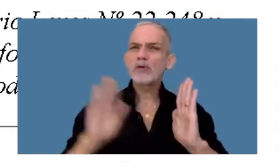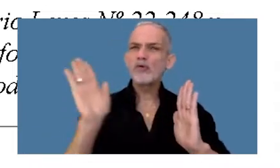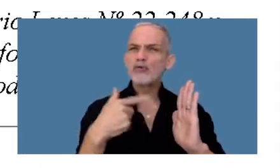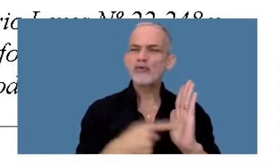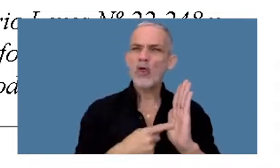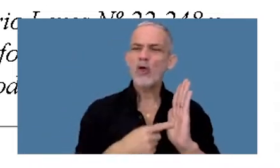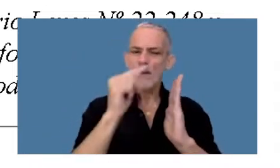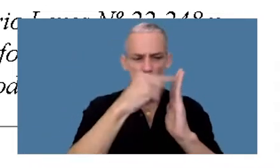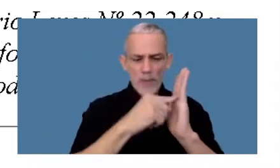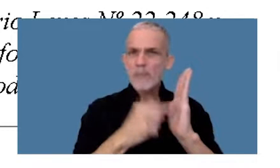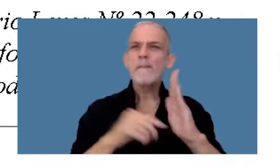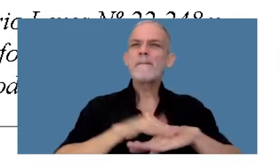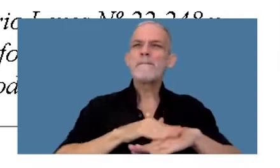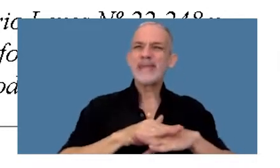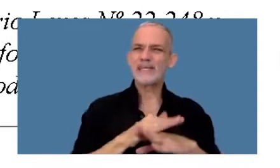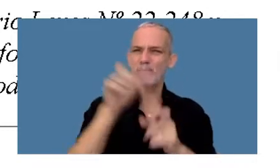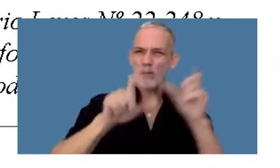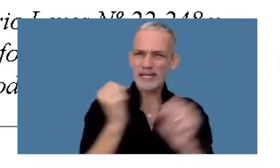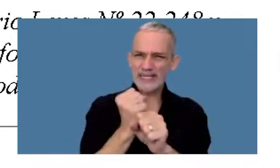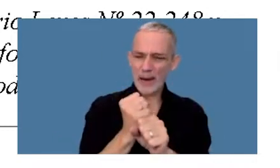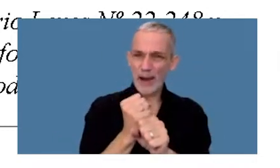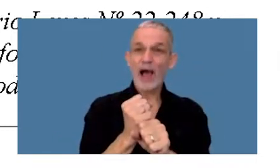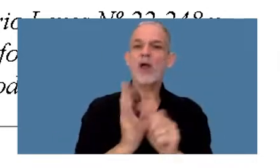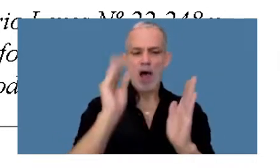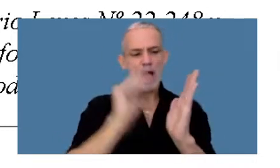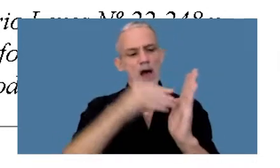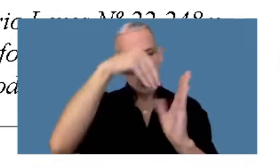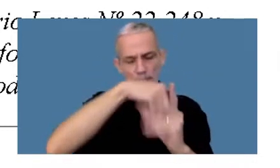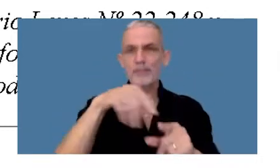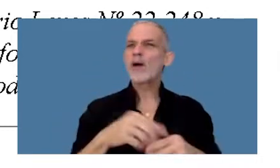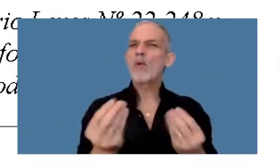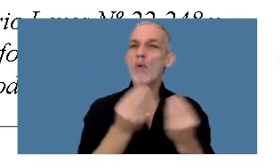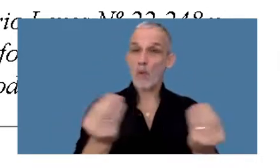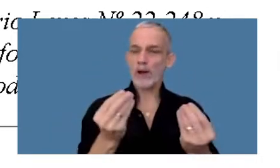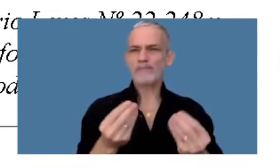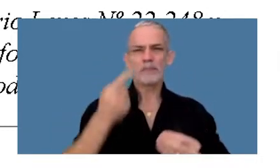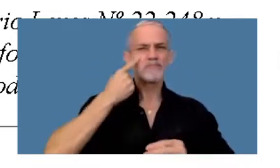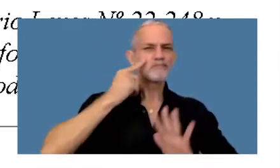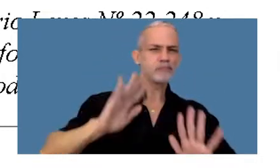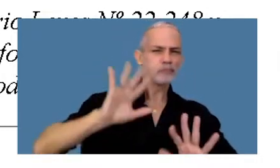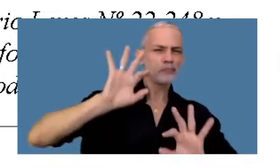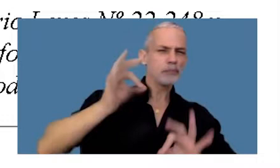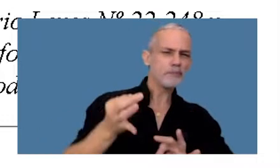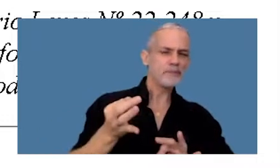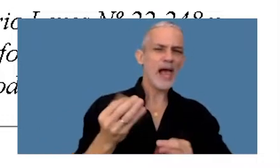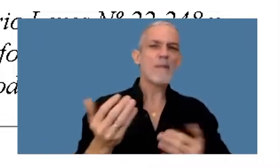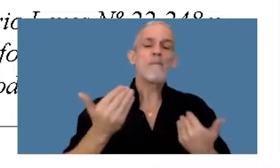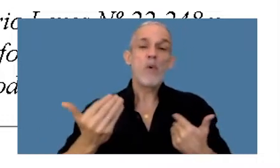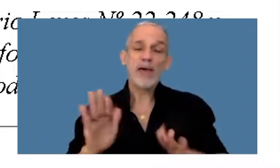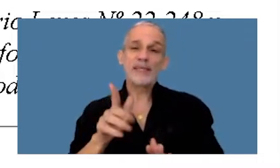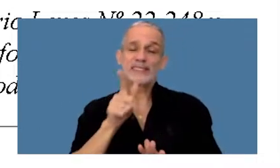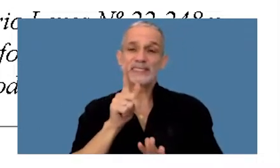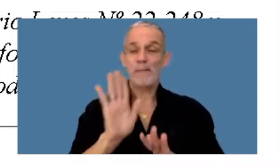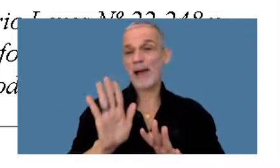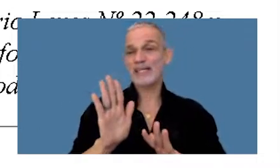los indicadores mínimos de trabajadores que constituyen una presunción, podríamos decir,